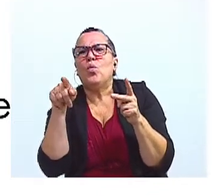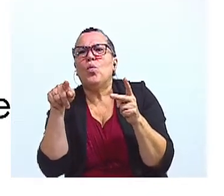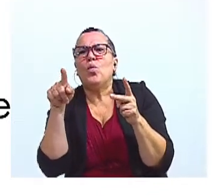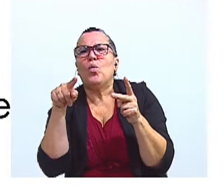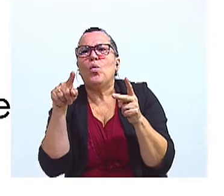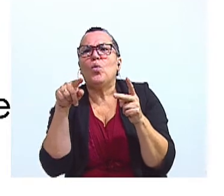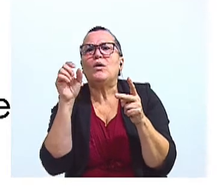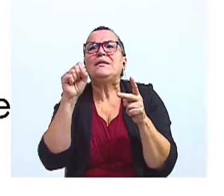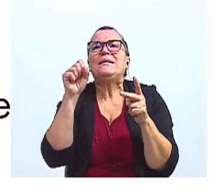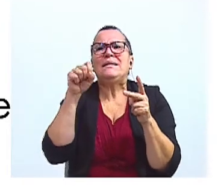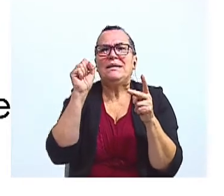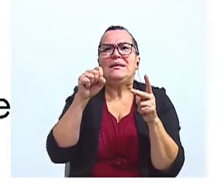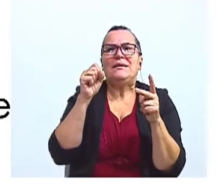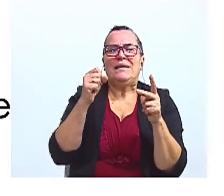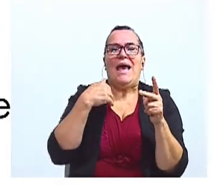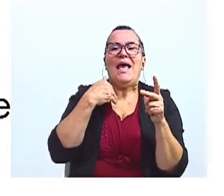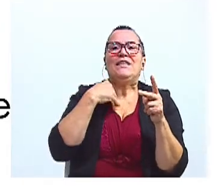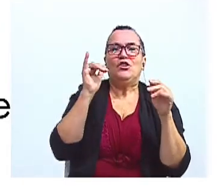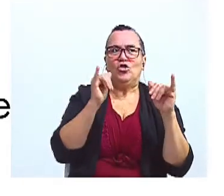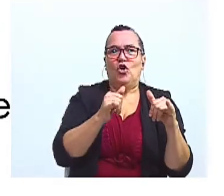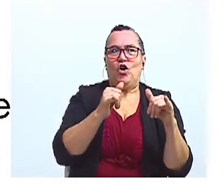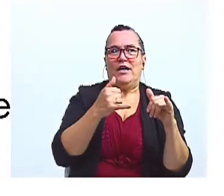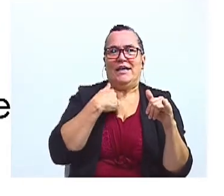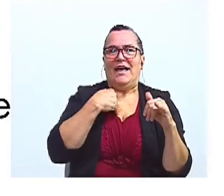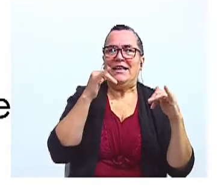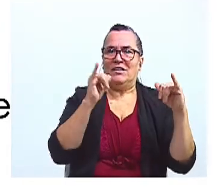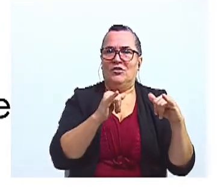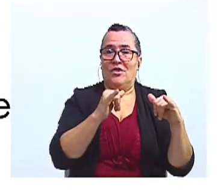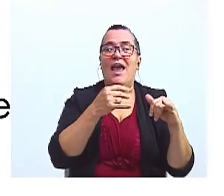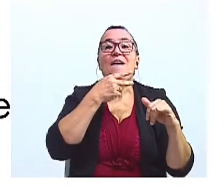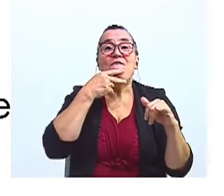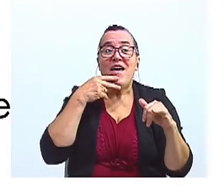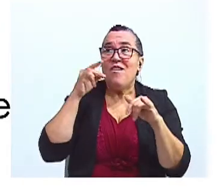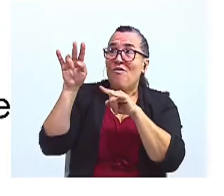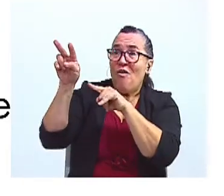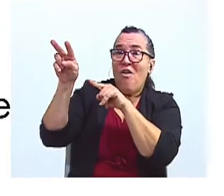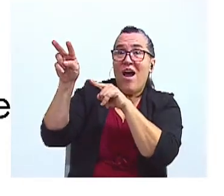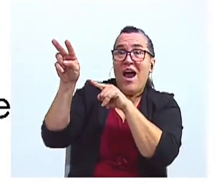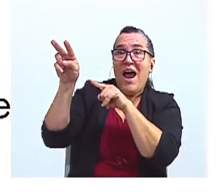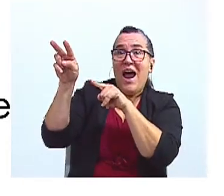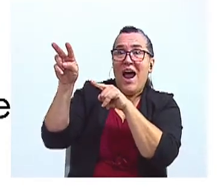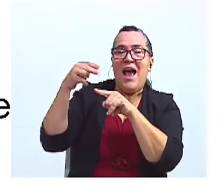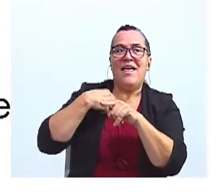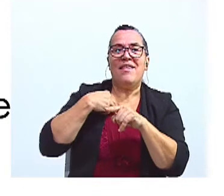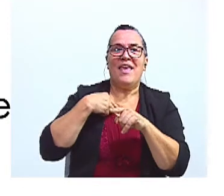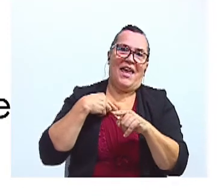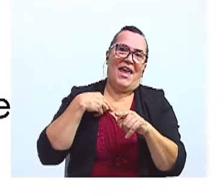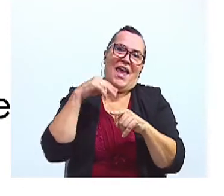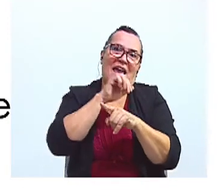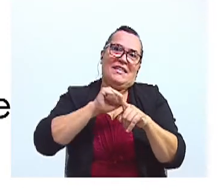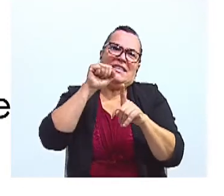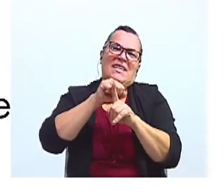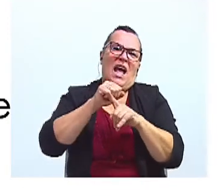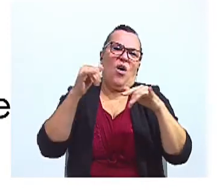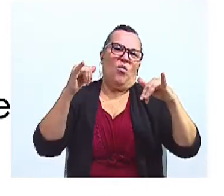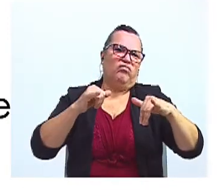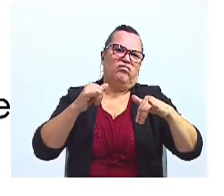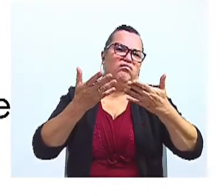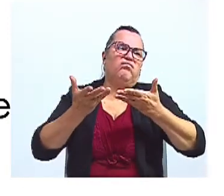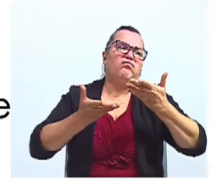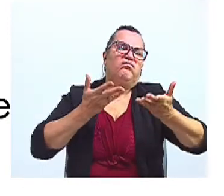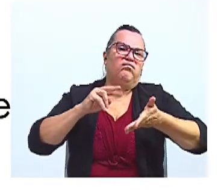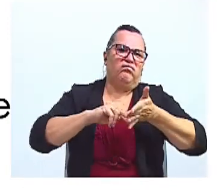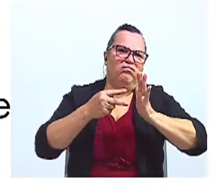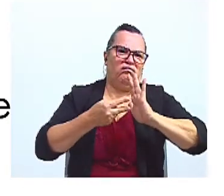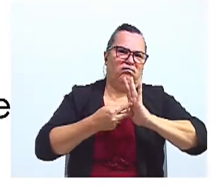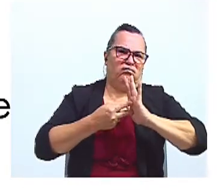Sí, profe. Estoy. Estoy. Muy bien. Este verbo estoy es un verbo de estado. ¿Qué significa un verbo de